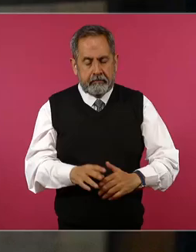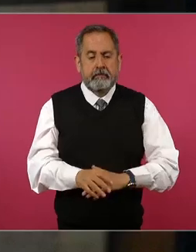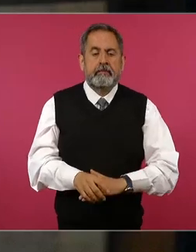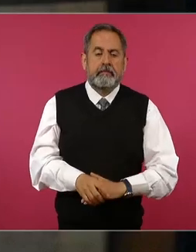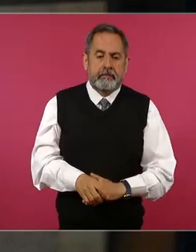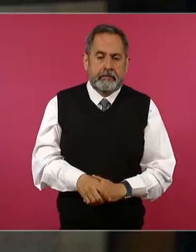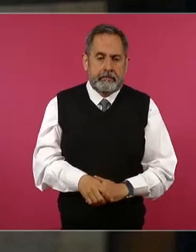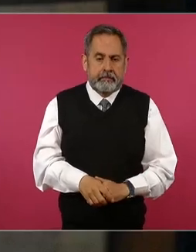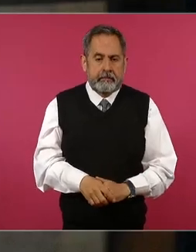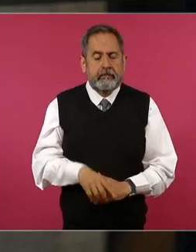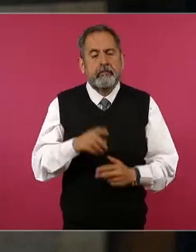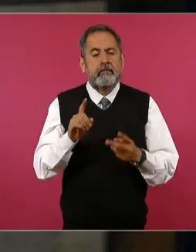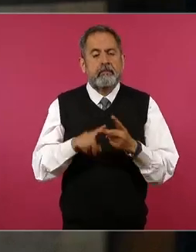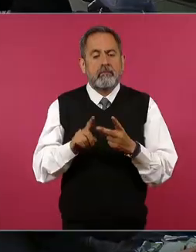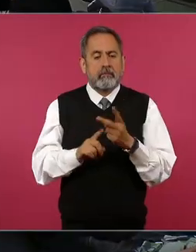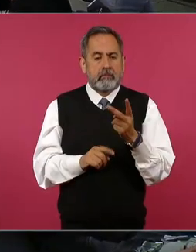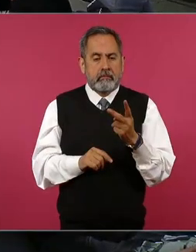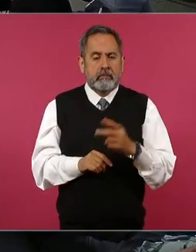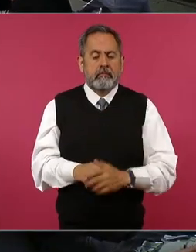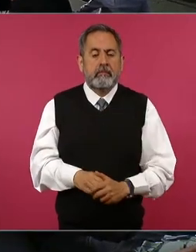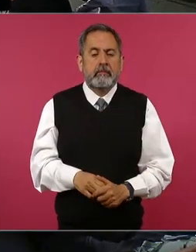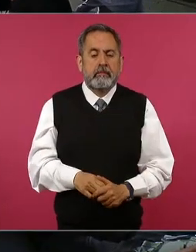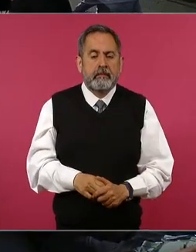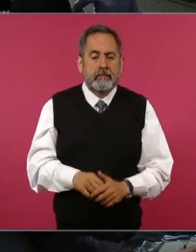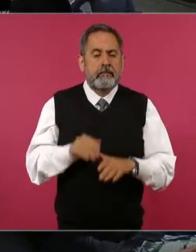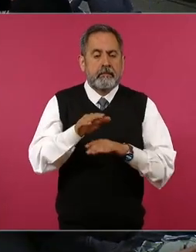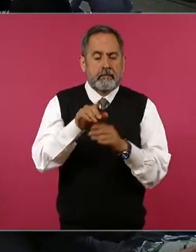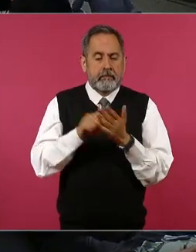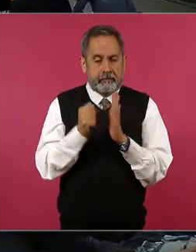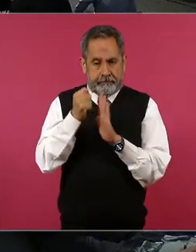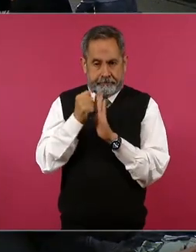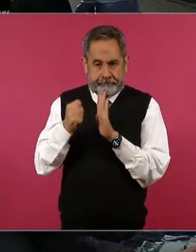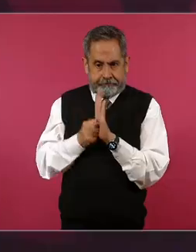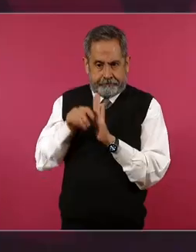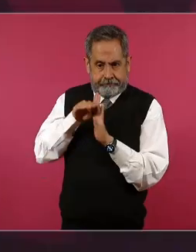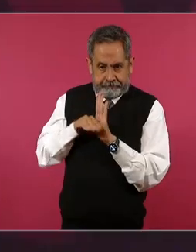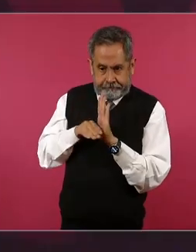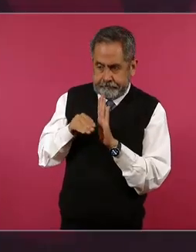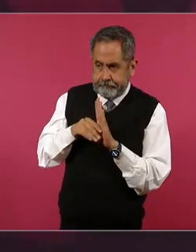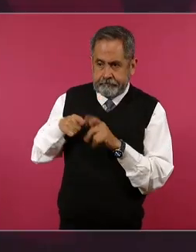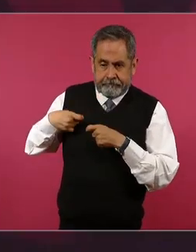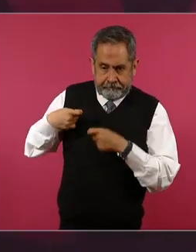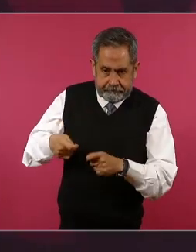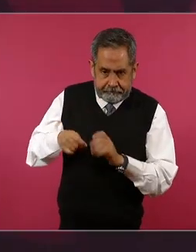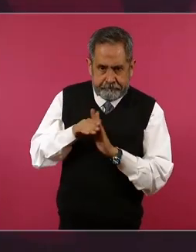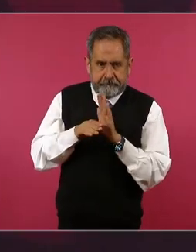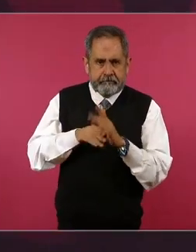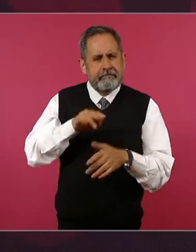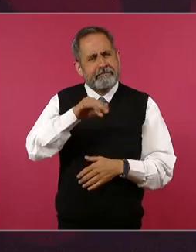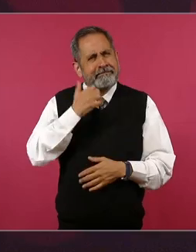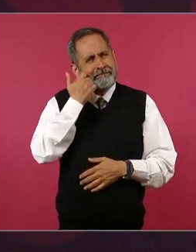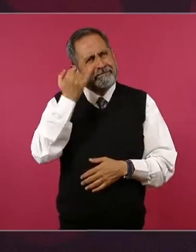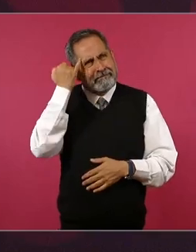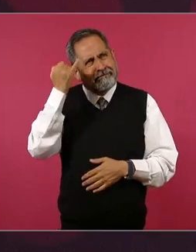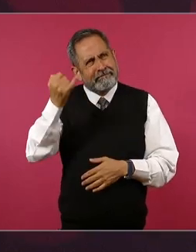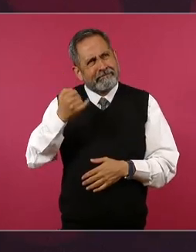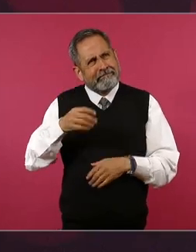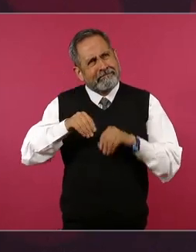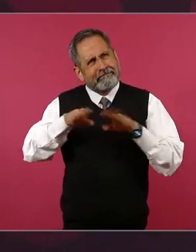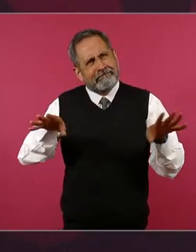y acerca del testamento si quiero este publicar algo